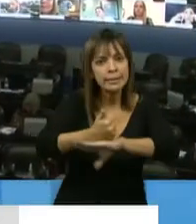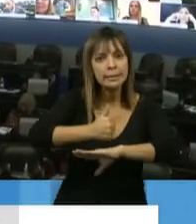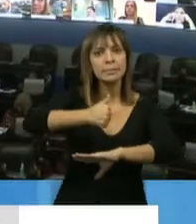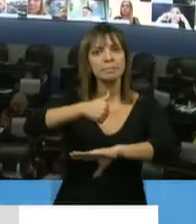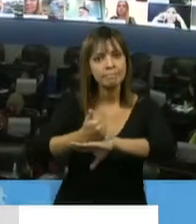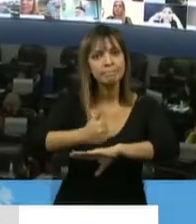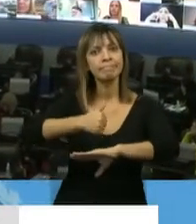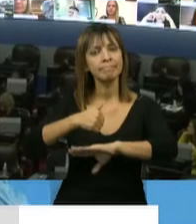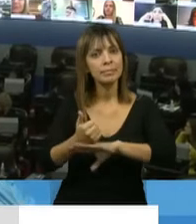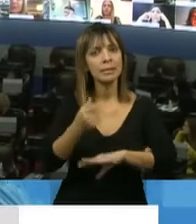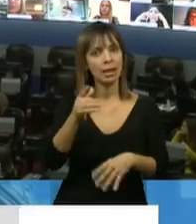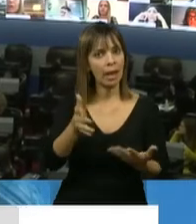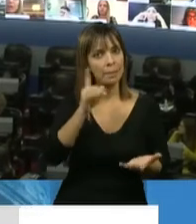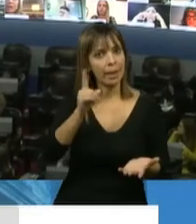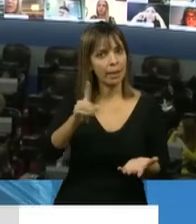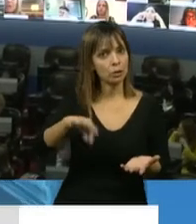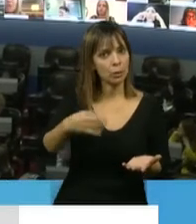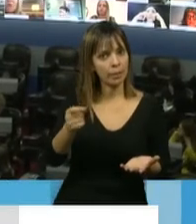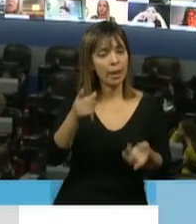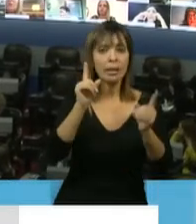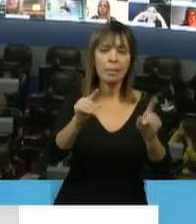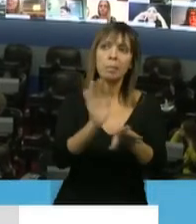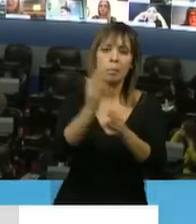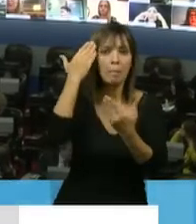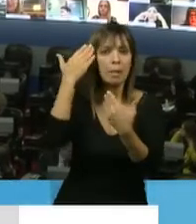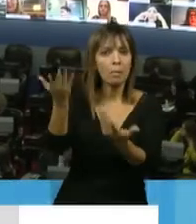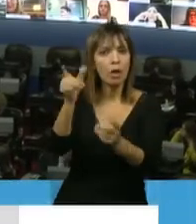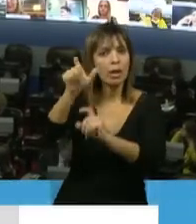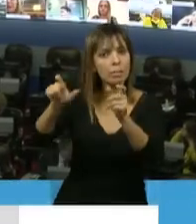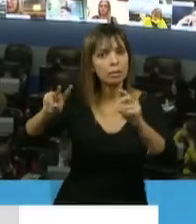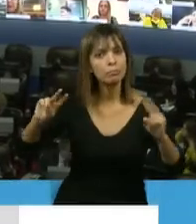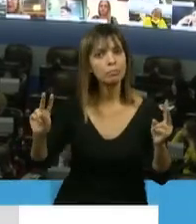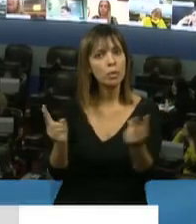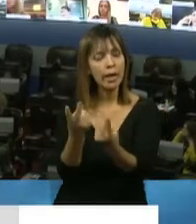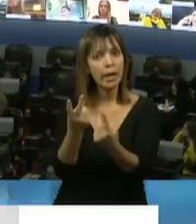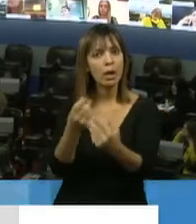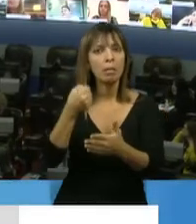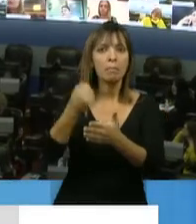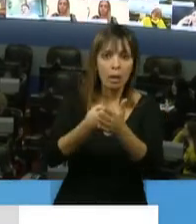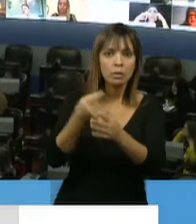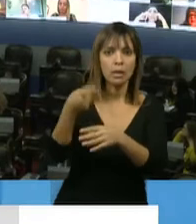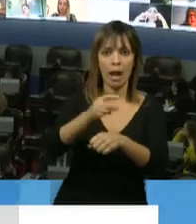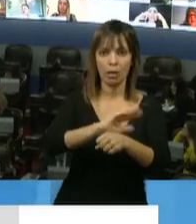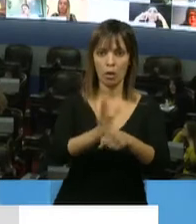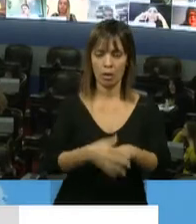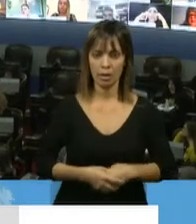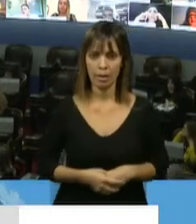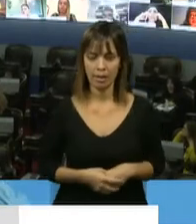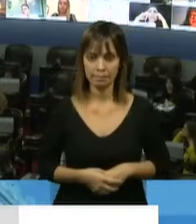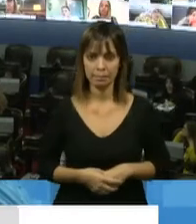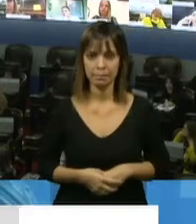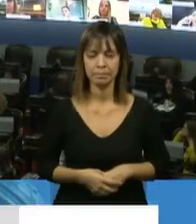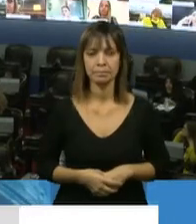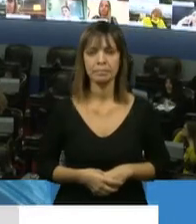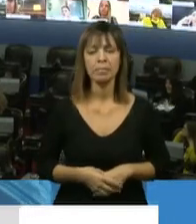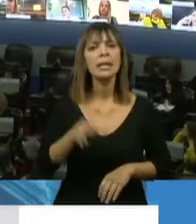También lo apoyo en memoria de aquellos que han dejado su vida en esto, a quienes se ha llevado el coronavirus.